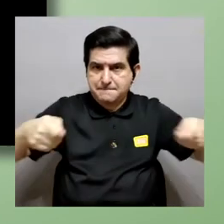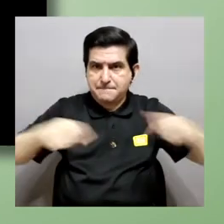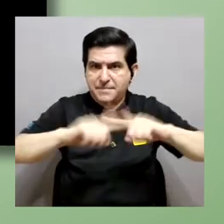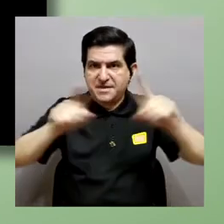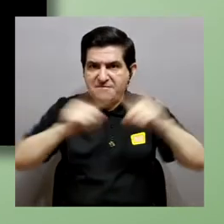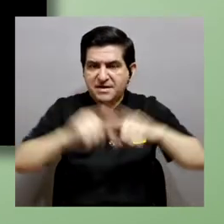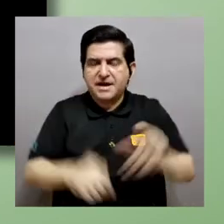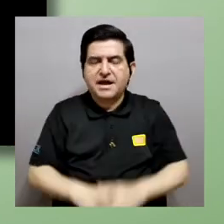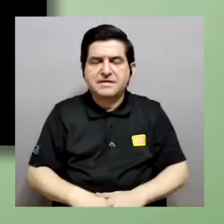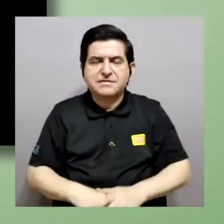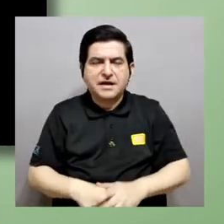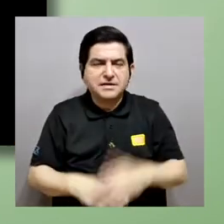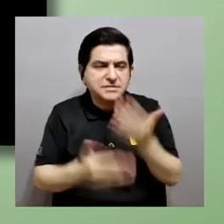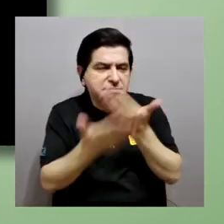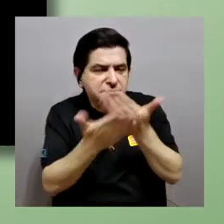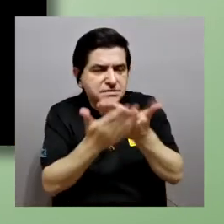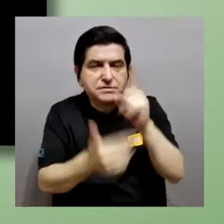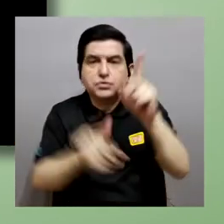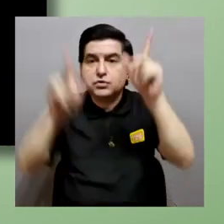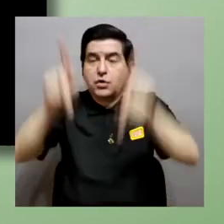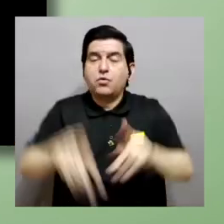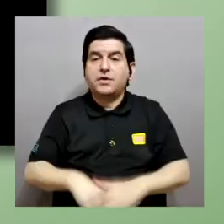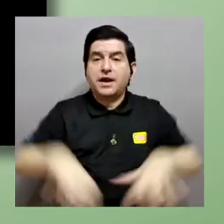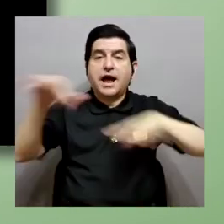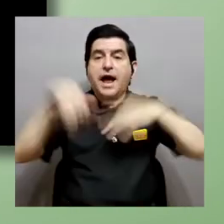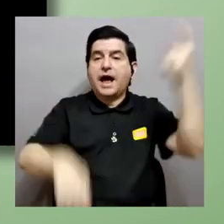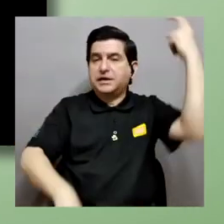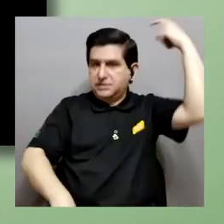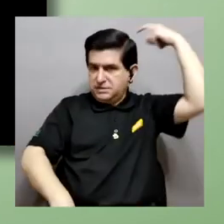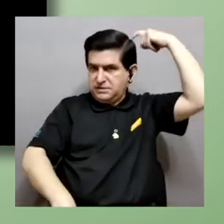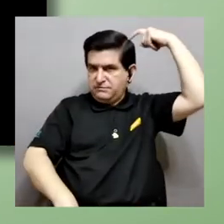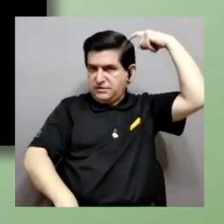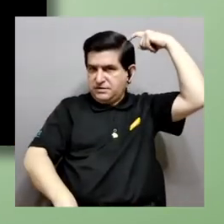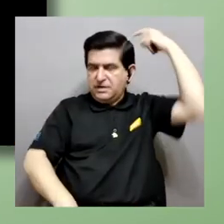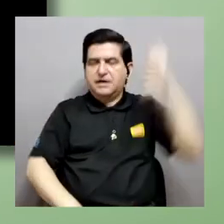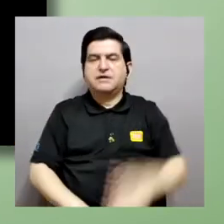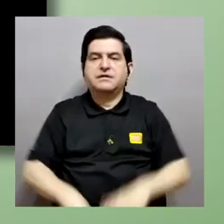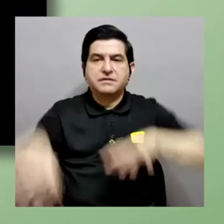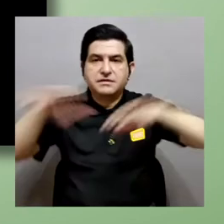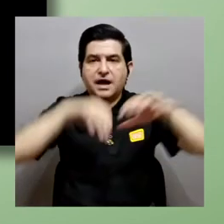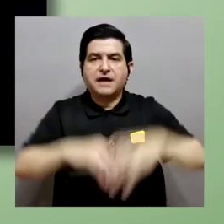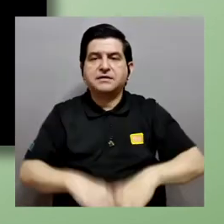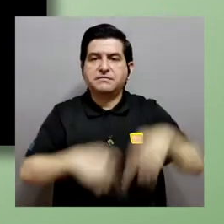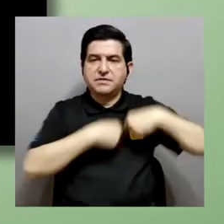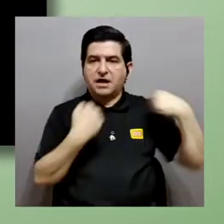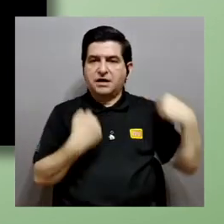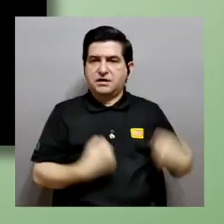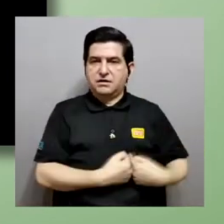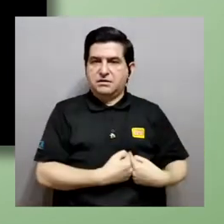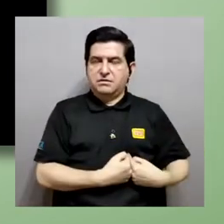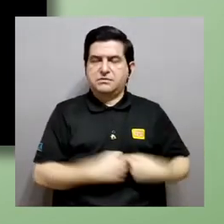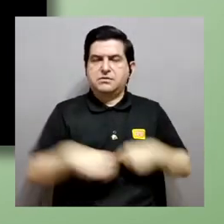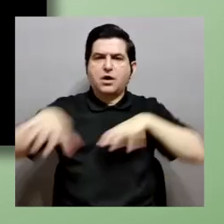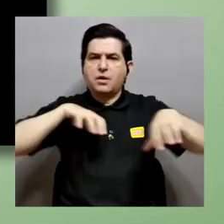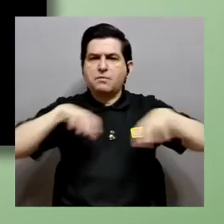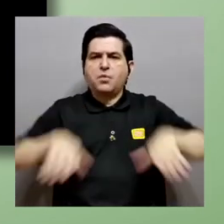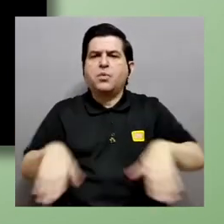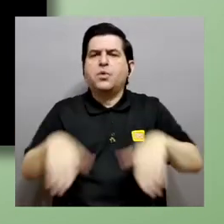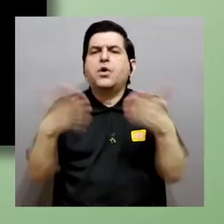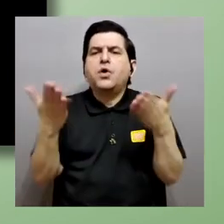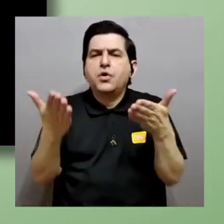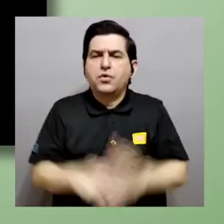múltiples señales que vienen de una persona desde la actividad cerebral la actividad cardíaca cómo nos